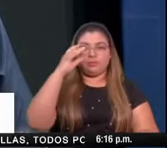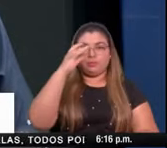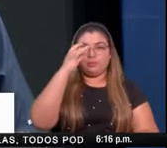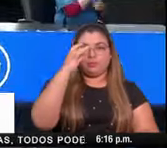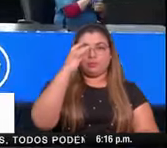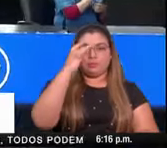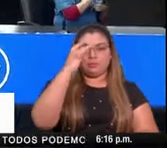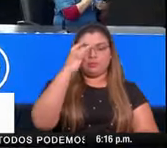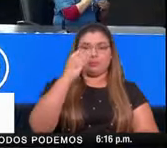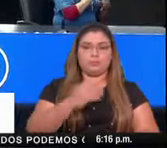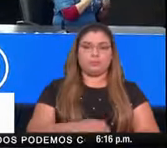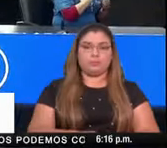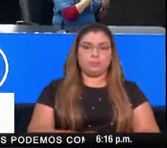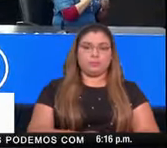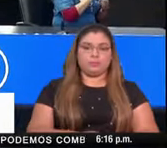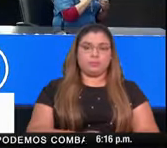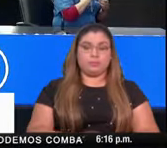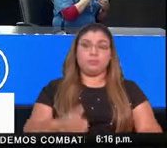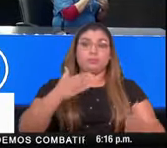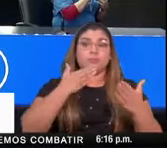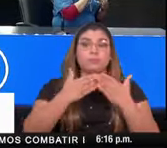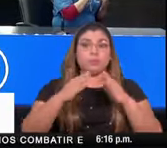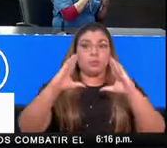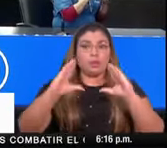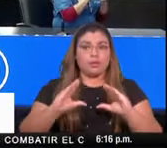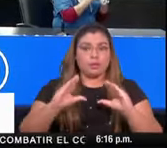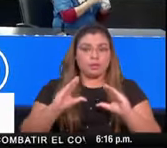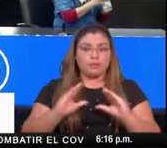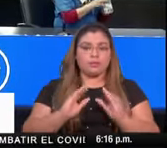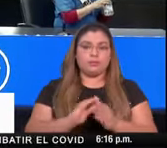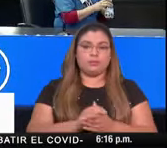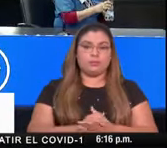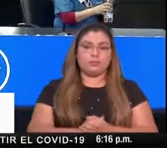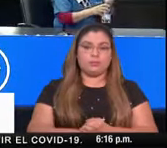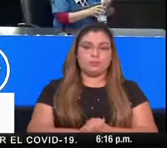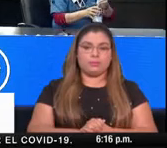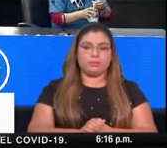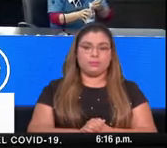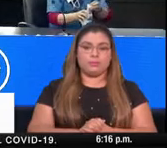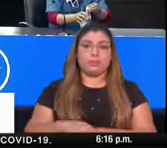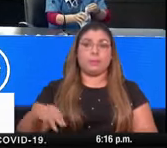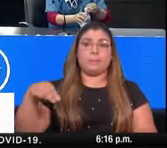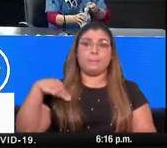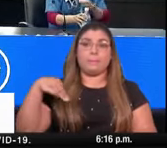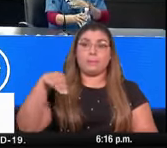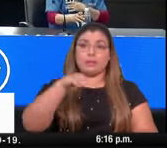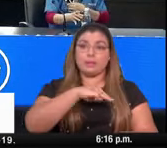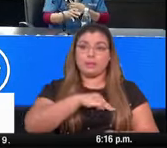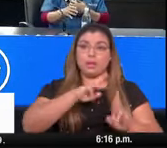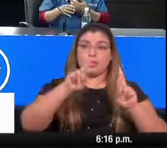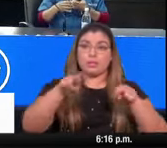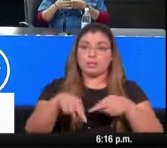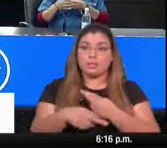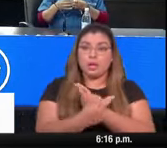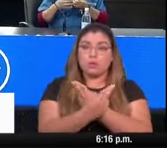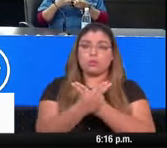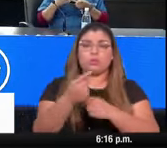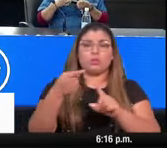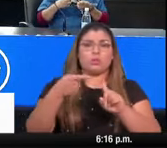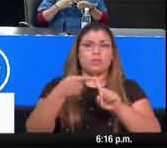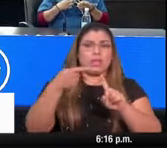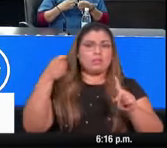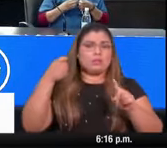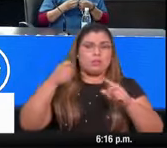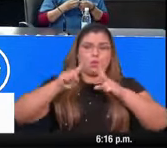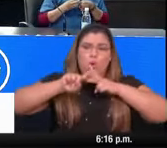Gracias, Aris. Muy buenas tardes. El Ministerio de Salud, desde el inicio